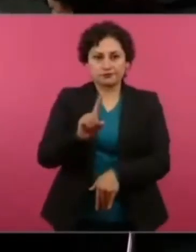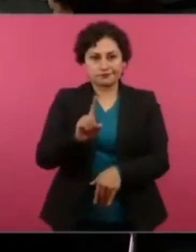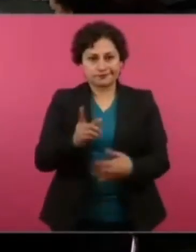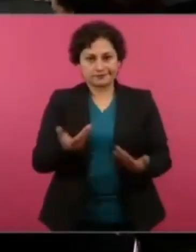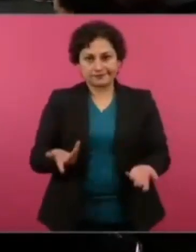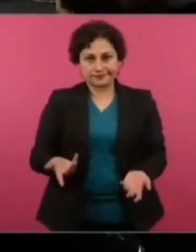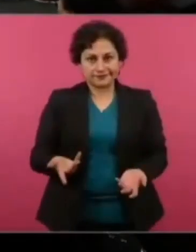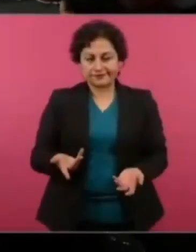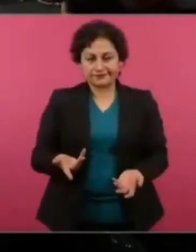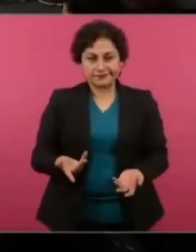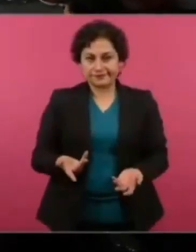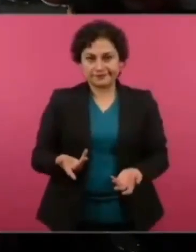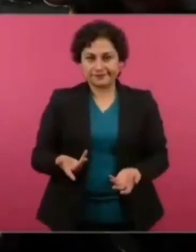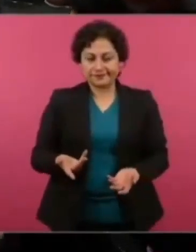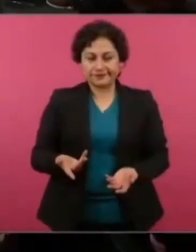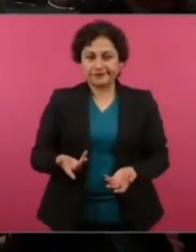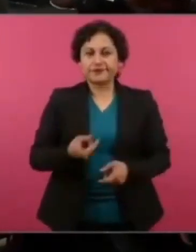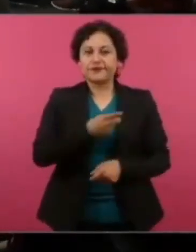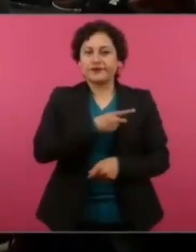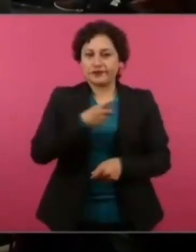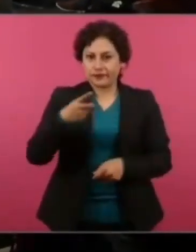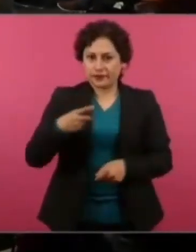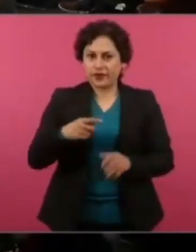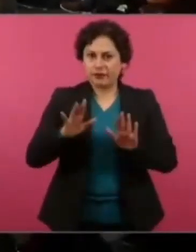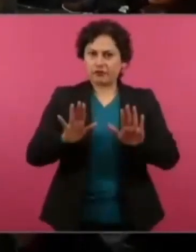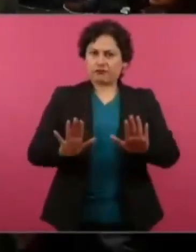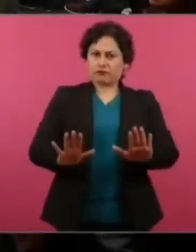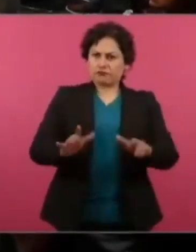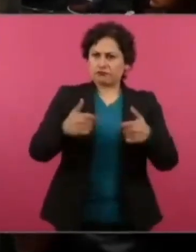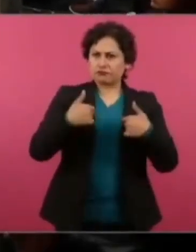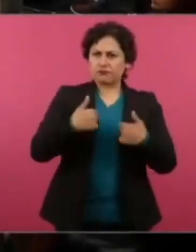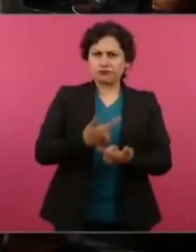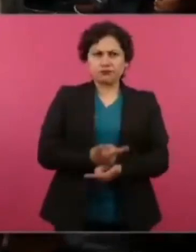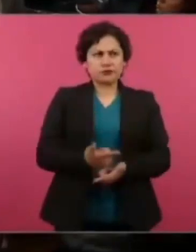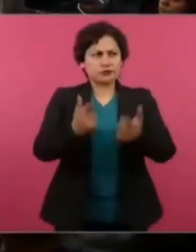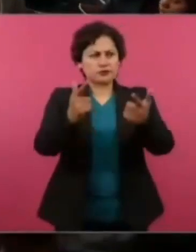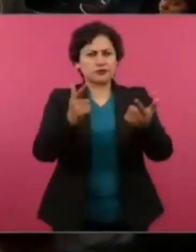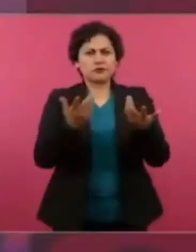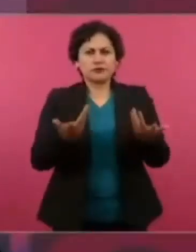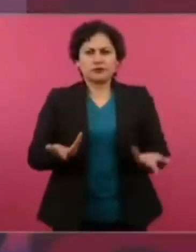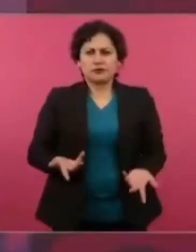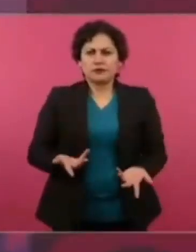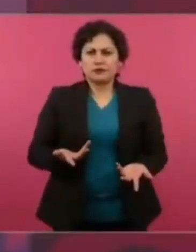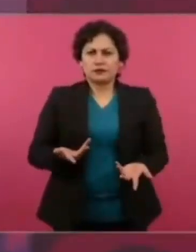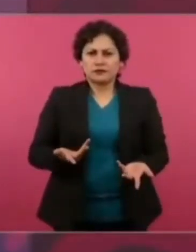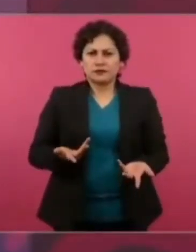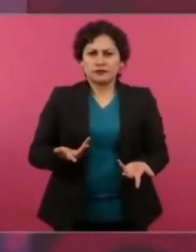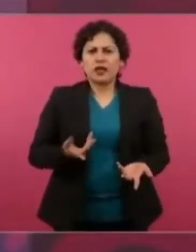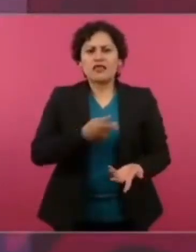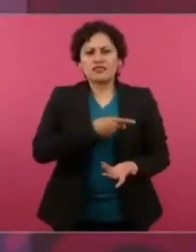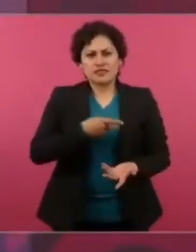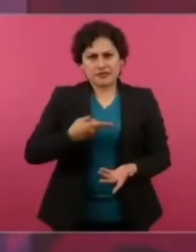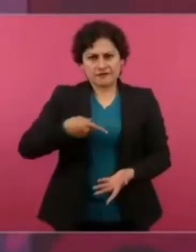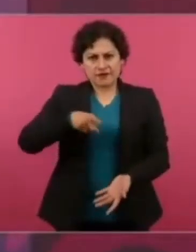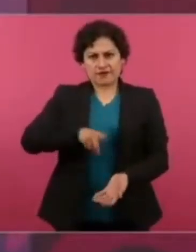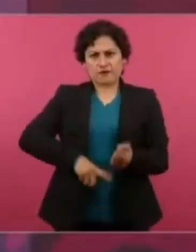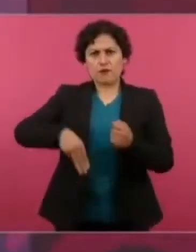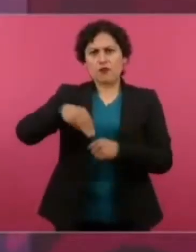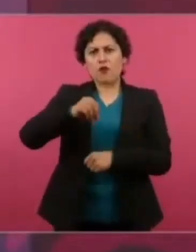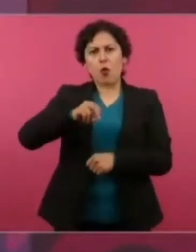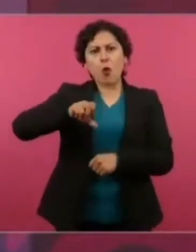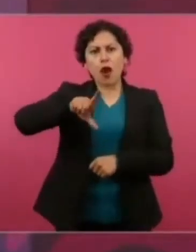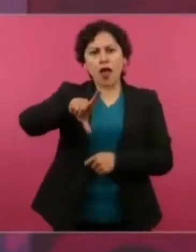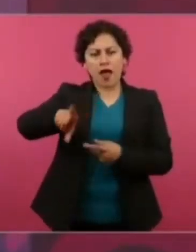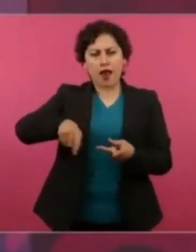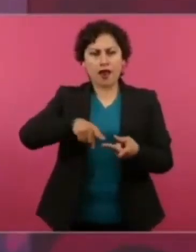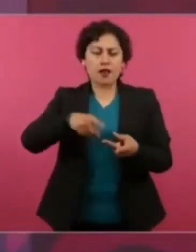Que no lo chantajeen. Que tenga autoridad moral, autoridad política.